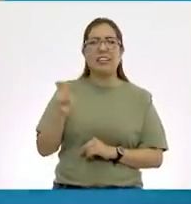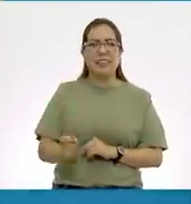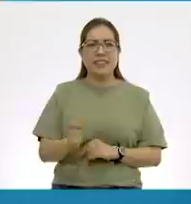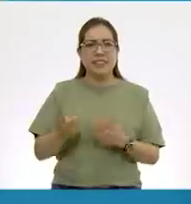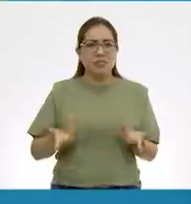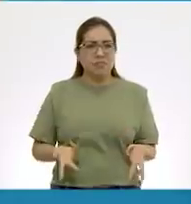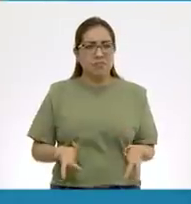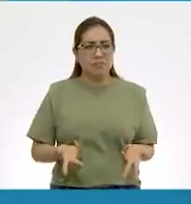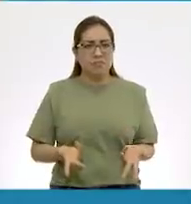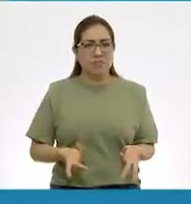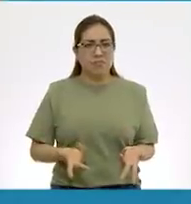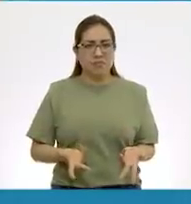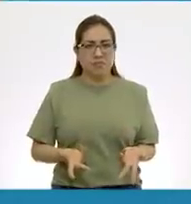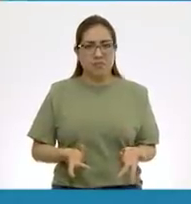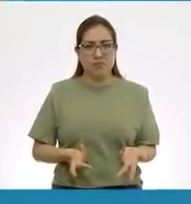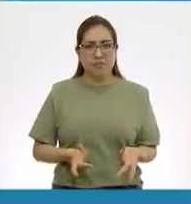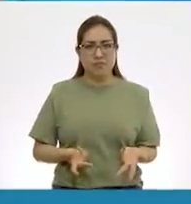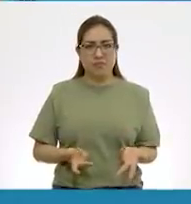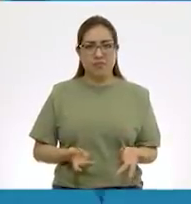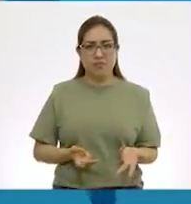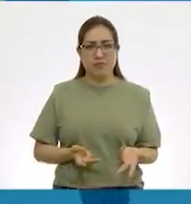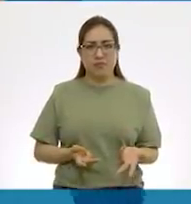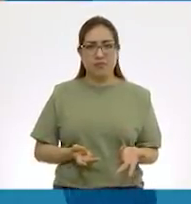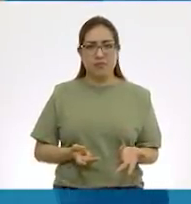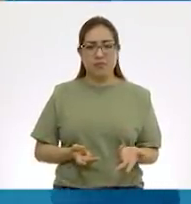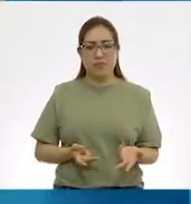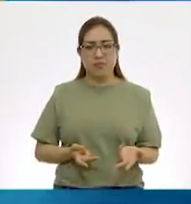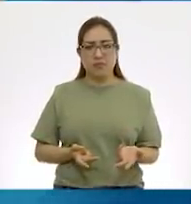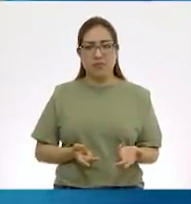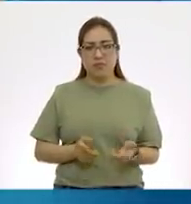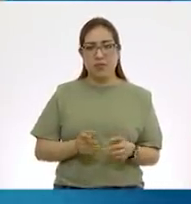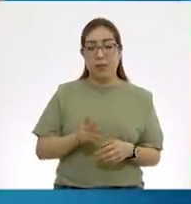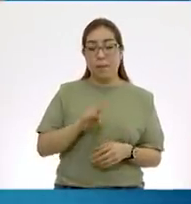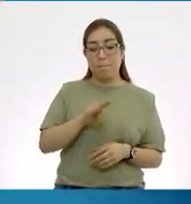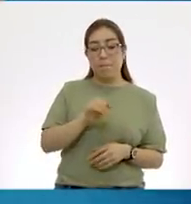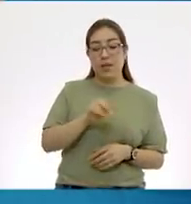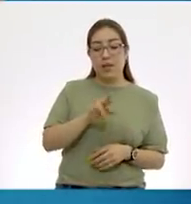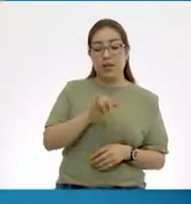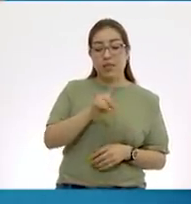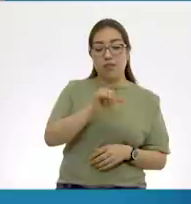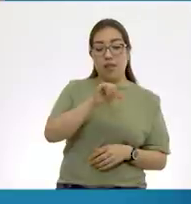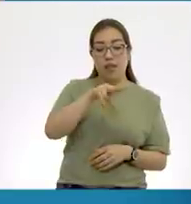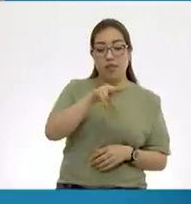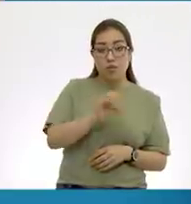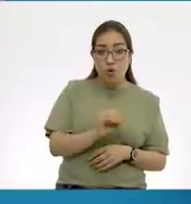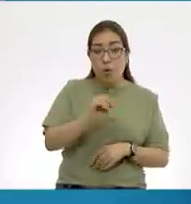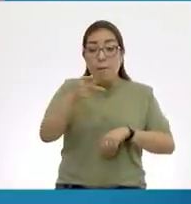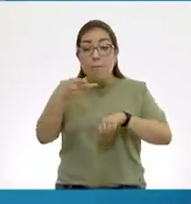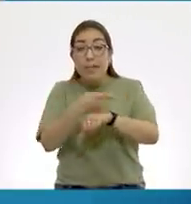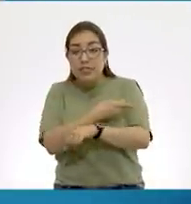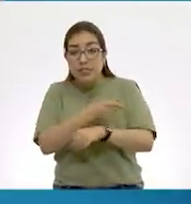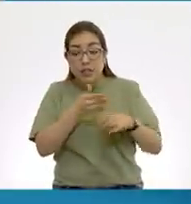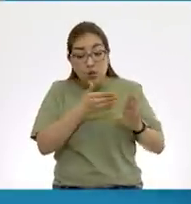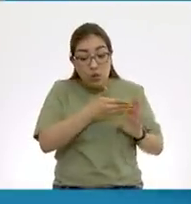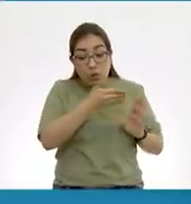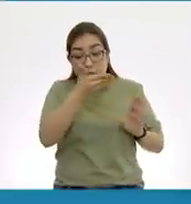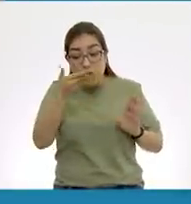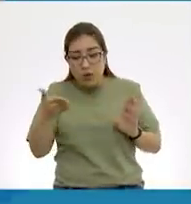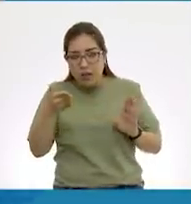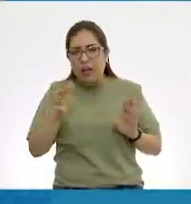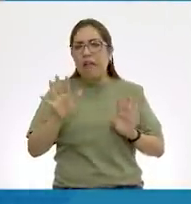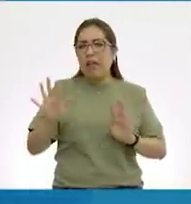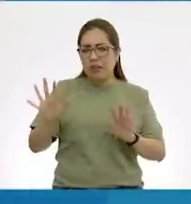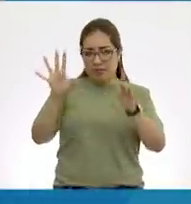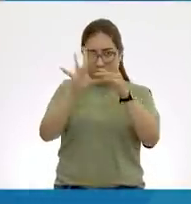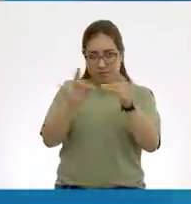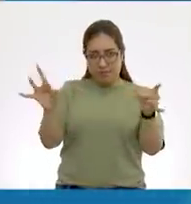PM significa pasado meridiano. Este es un formato de 12 horas y ahorita